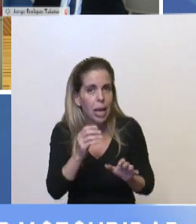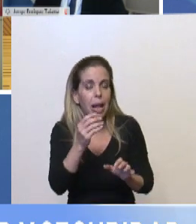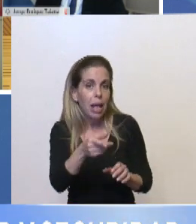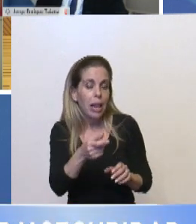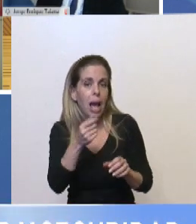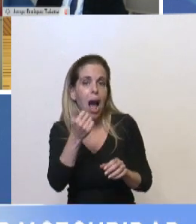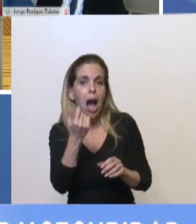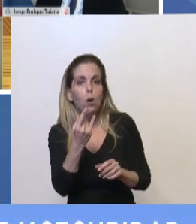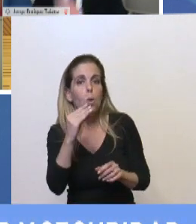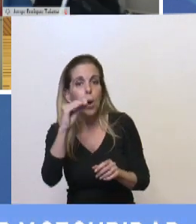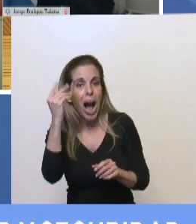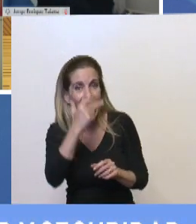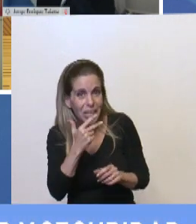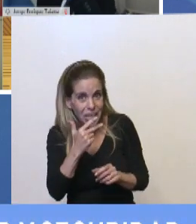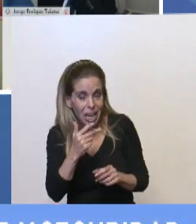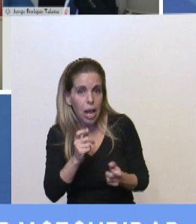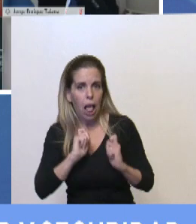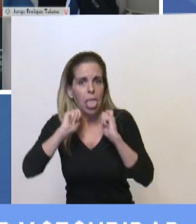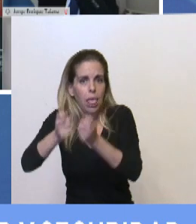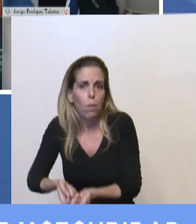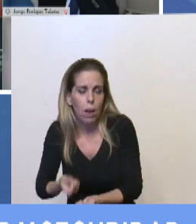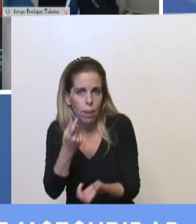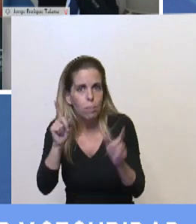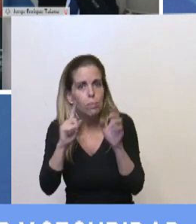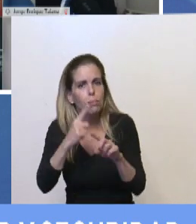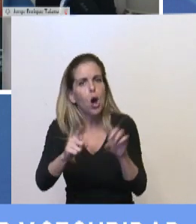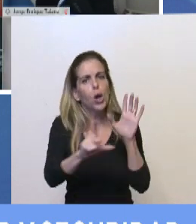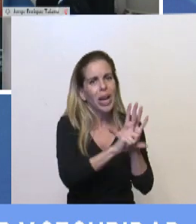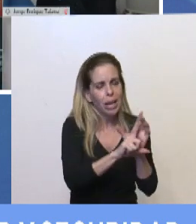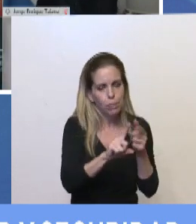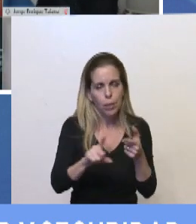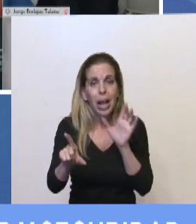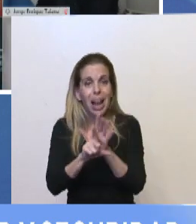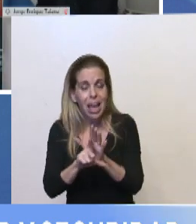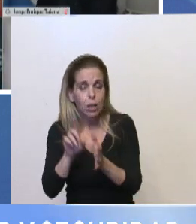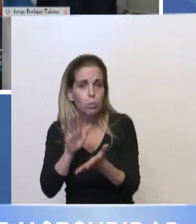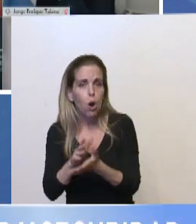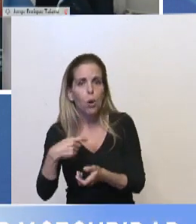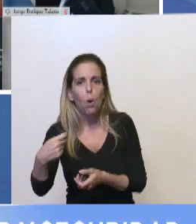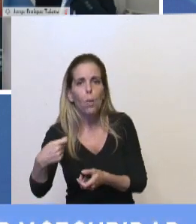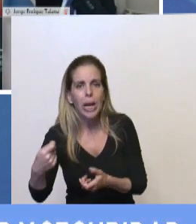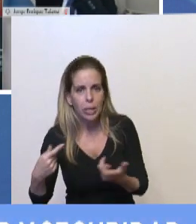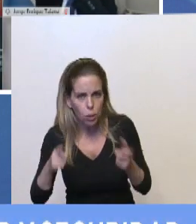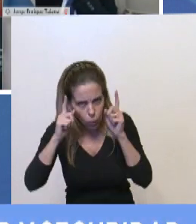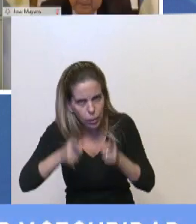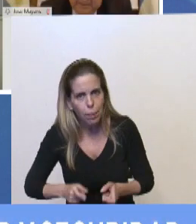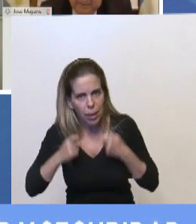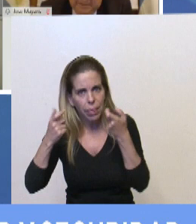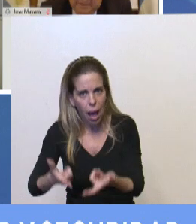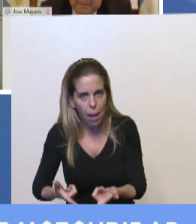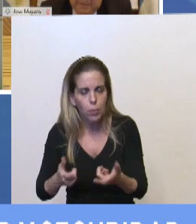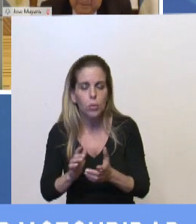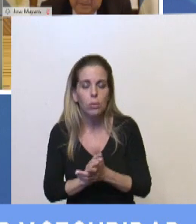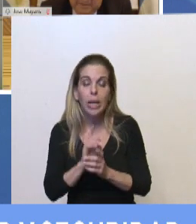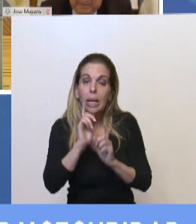por ley, no por decreto, que hablamos de la ley de movilidad jubilatoria. Que también, y